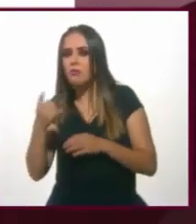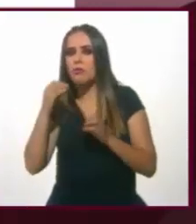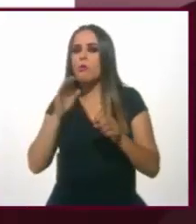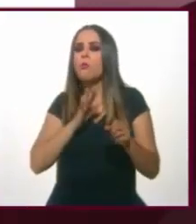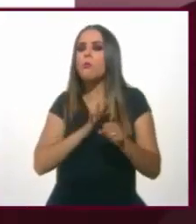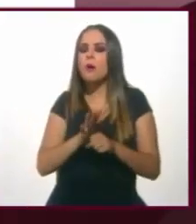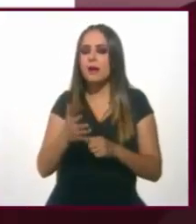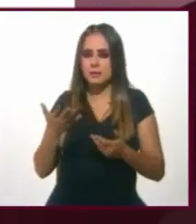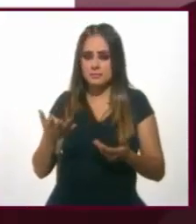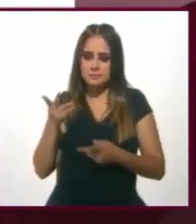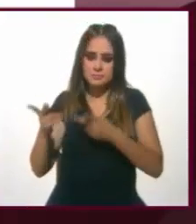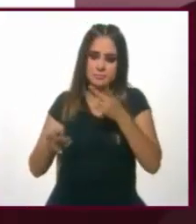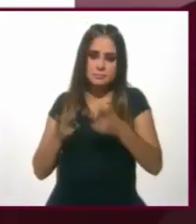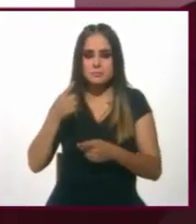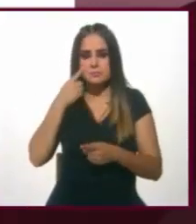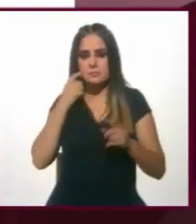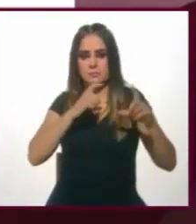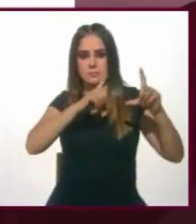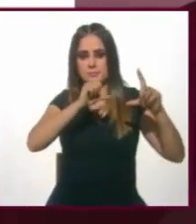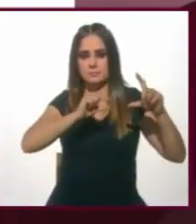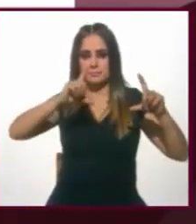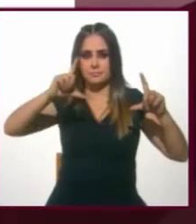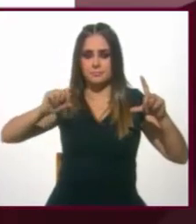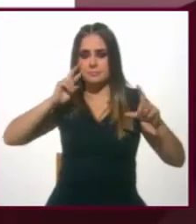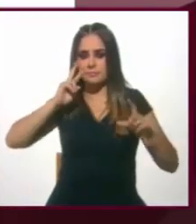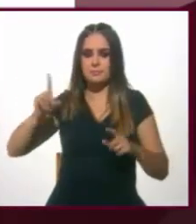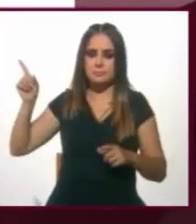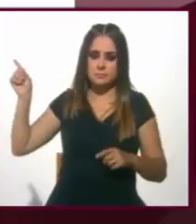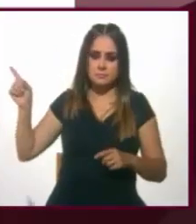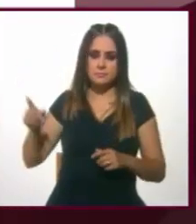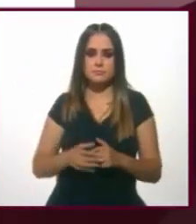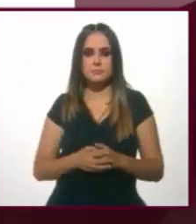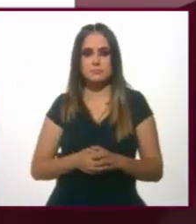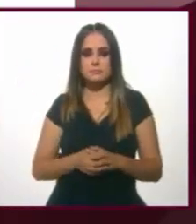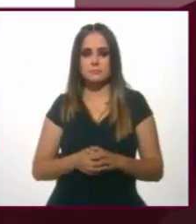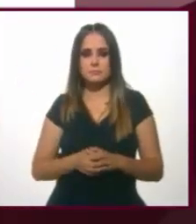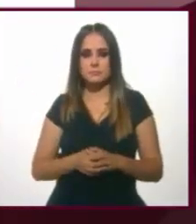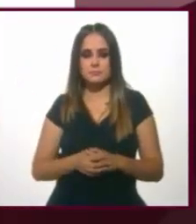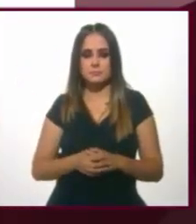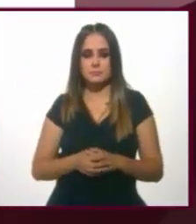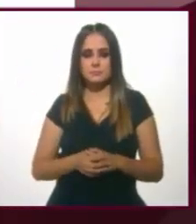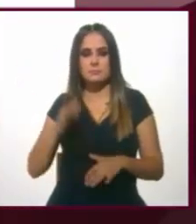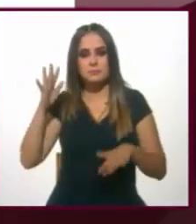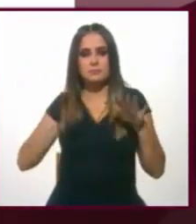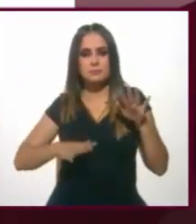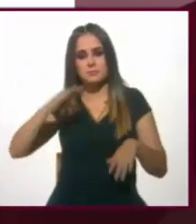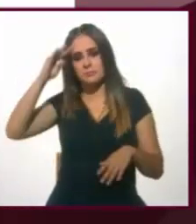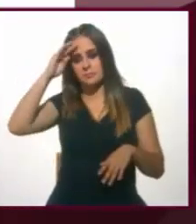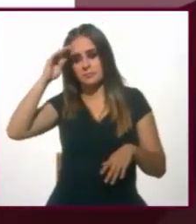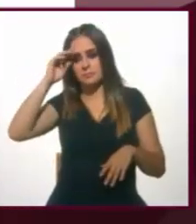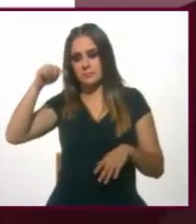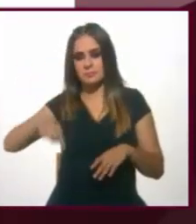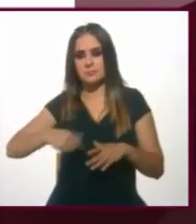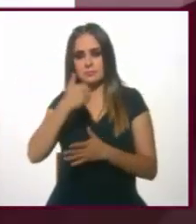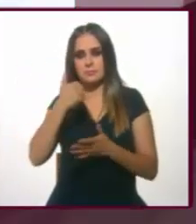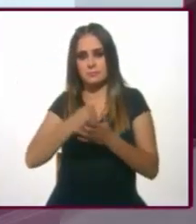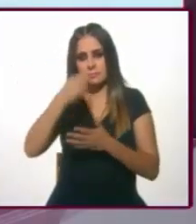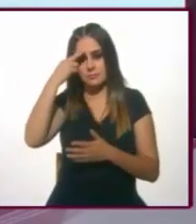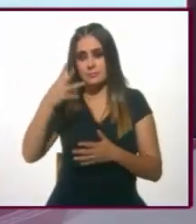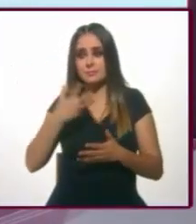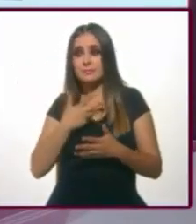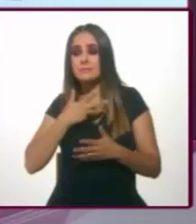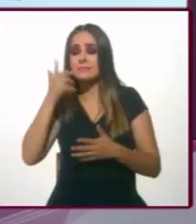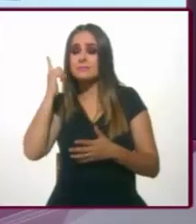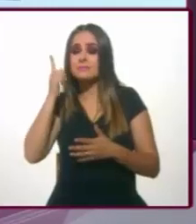es interesante porque tiene una tendencia inversa de lo que suele presentar. regularmente vemos nuestra localidad con más optimismo que el